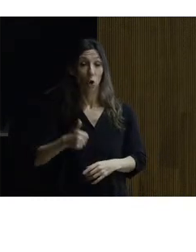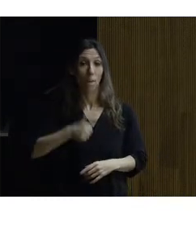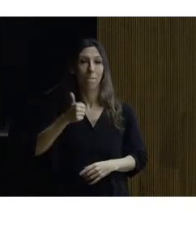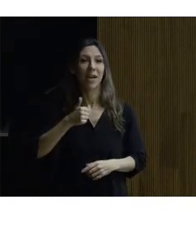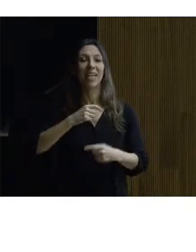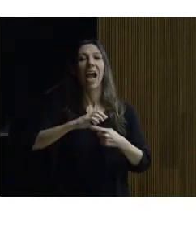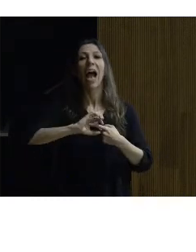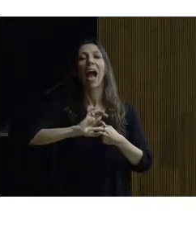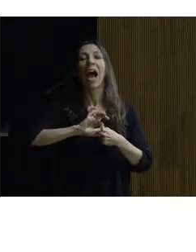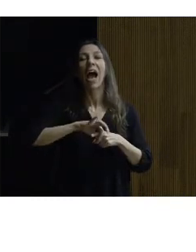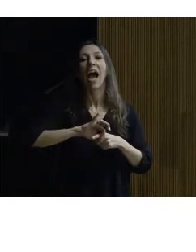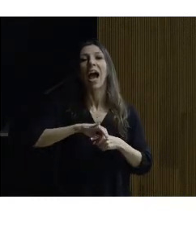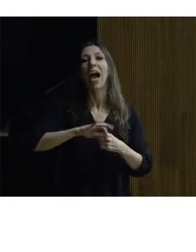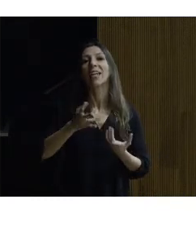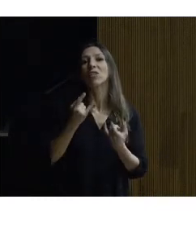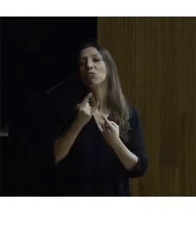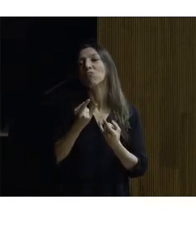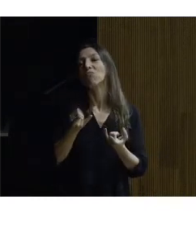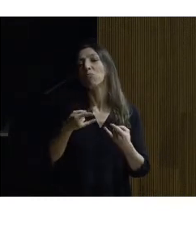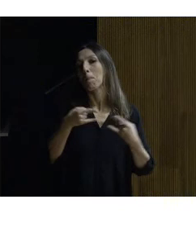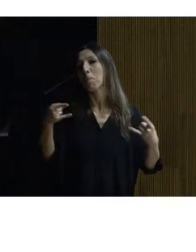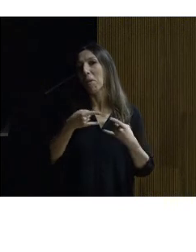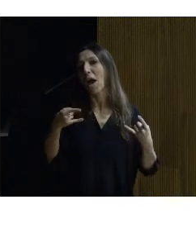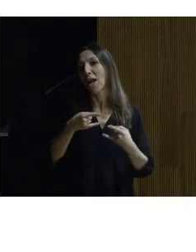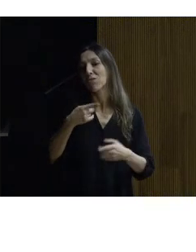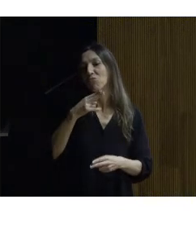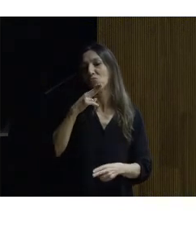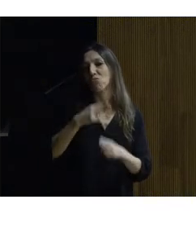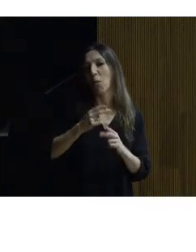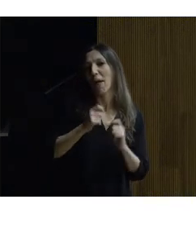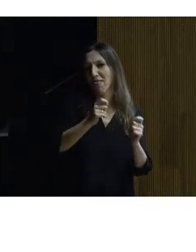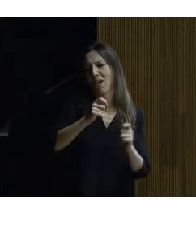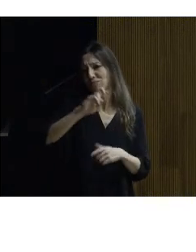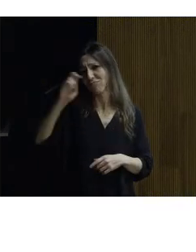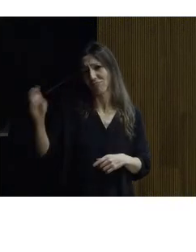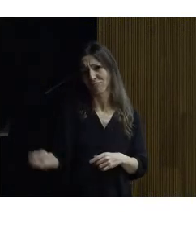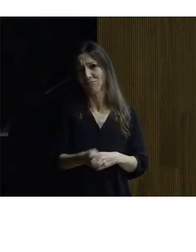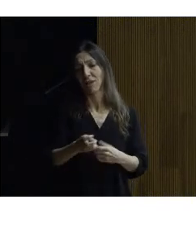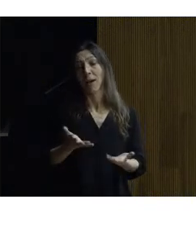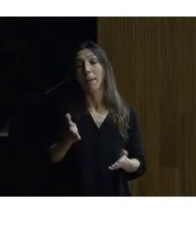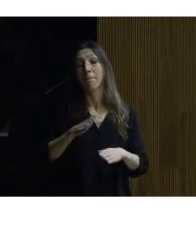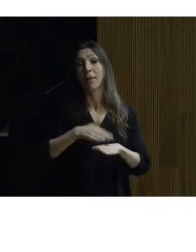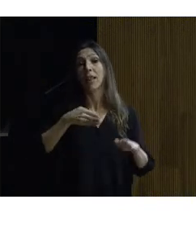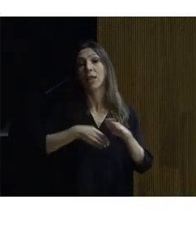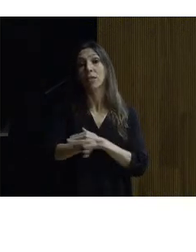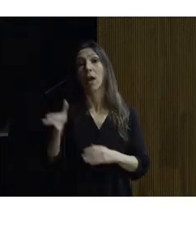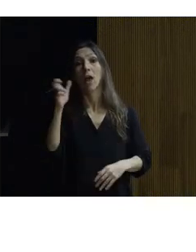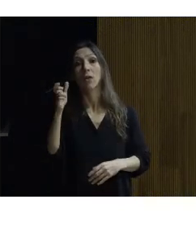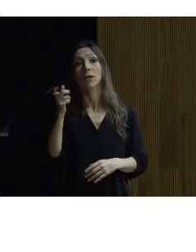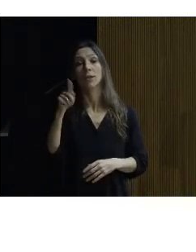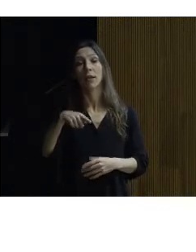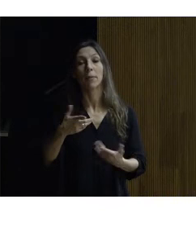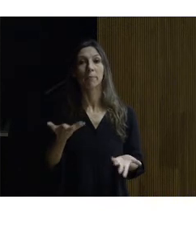en fin recibe distintos distintos nombres el mismo elemento para la accesibilidad auditiva lo que vamos es también a verlo directamente